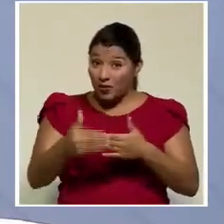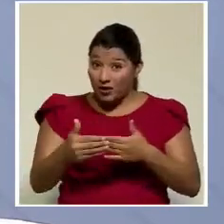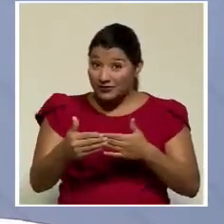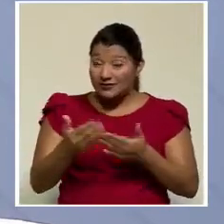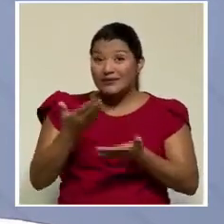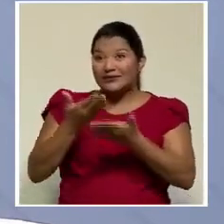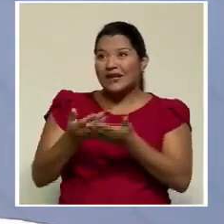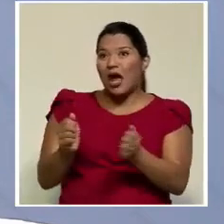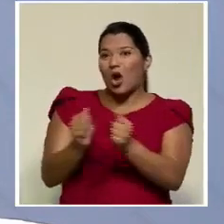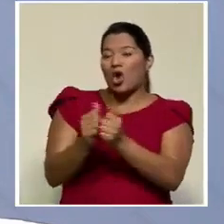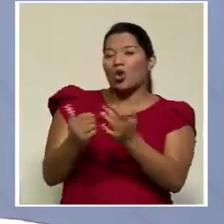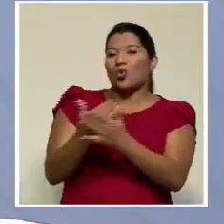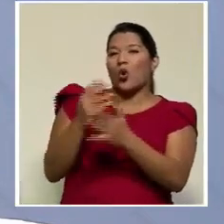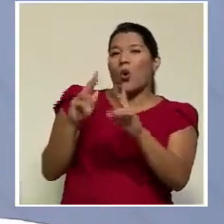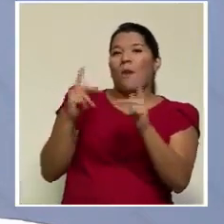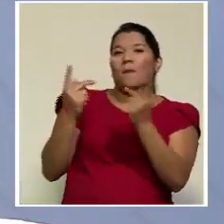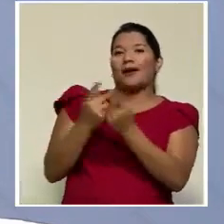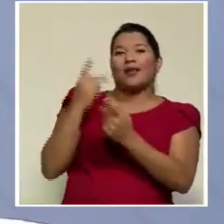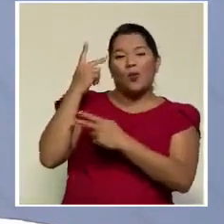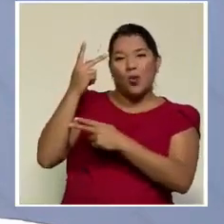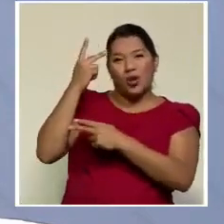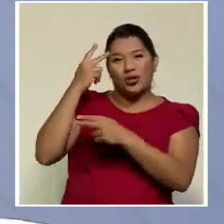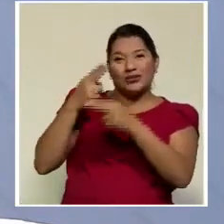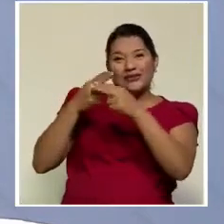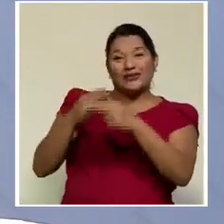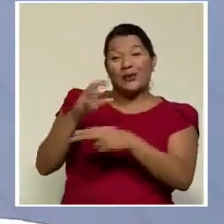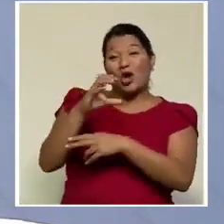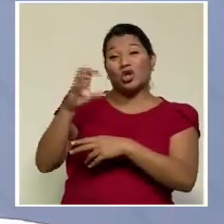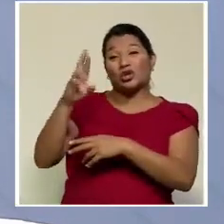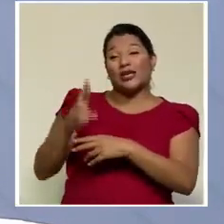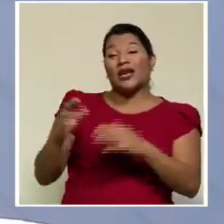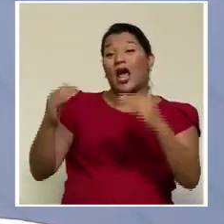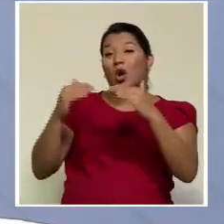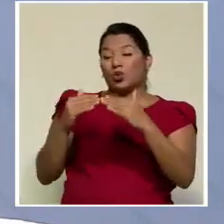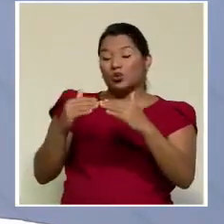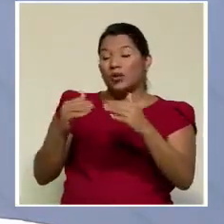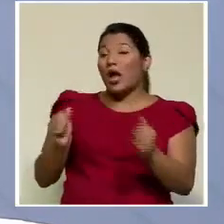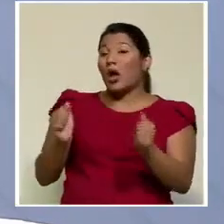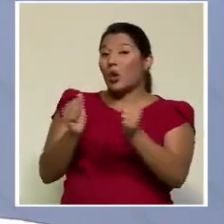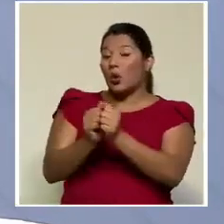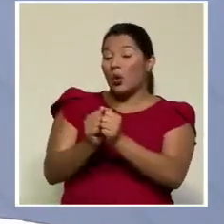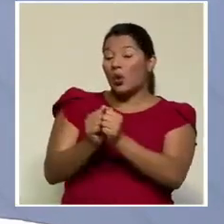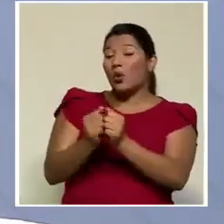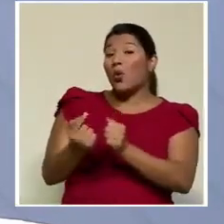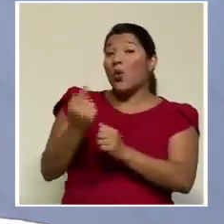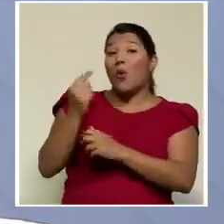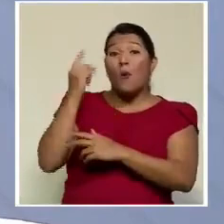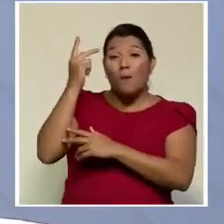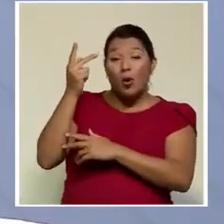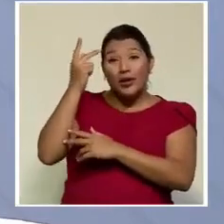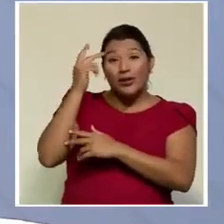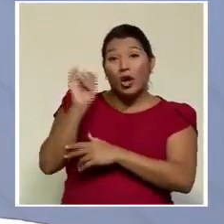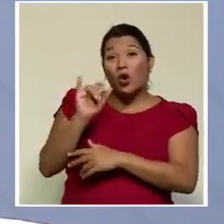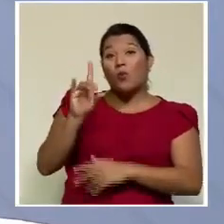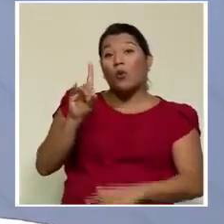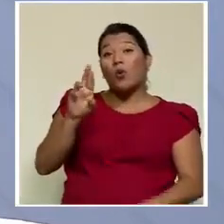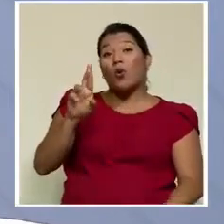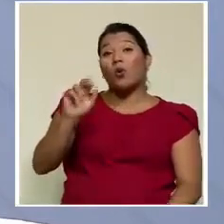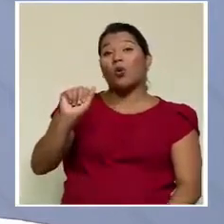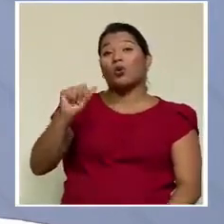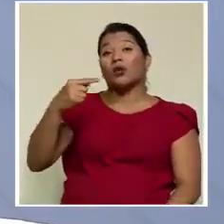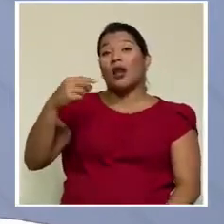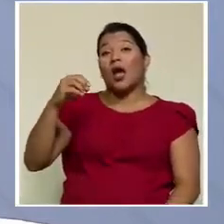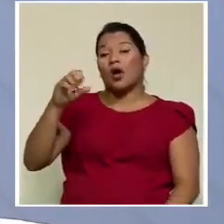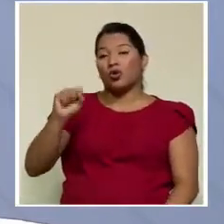con este programa, con este partido que se llama Costa Rica Justa, con un político como Dragos Donalescu, que